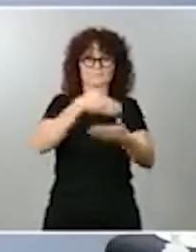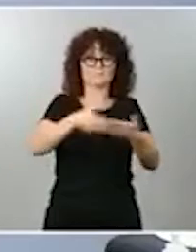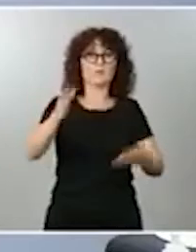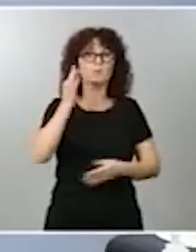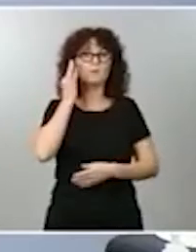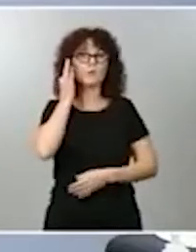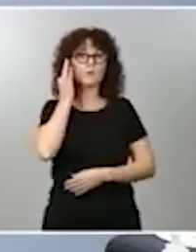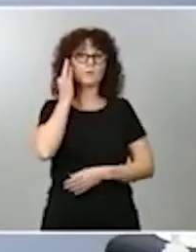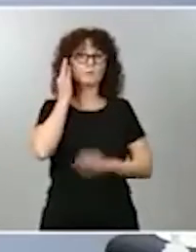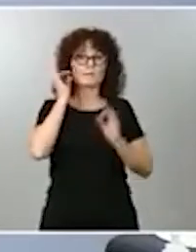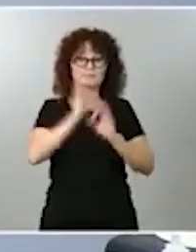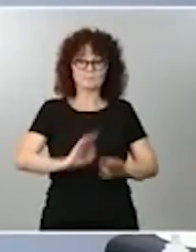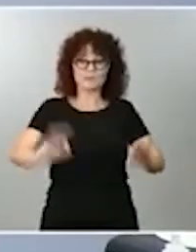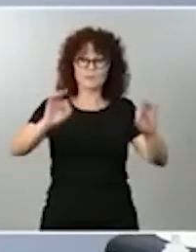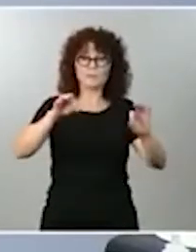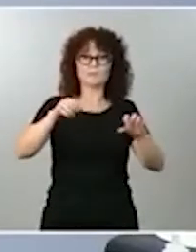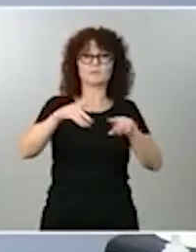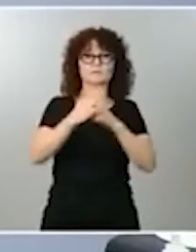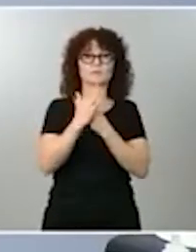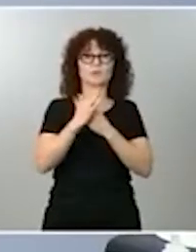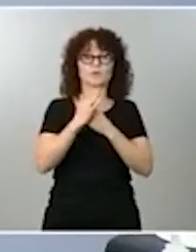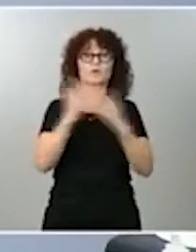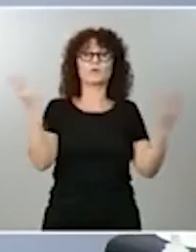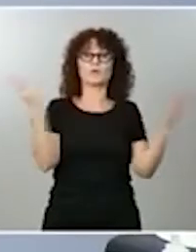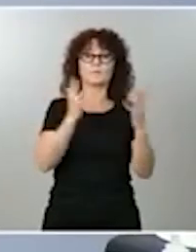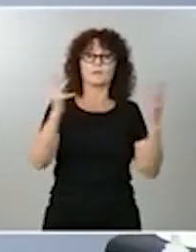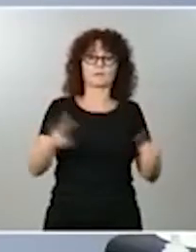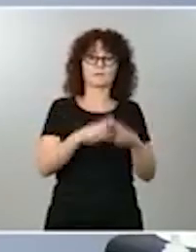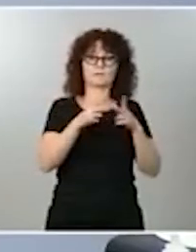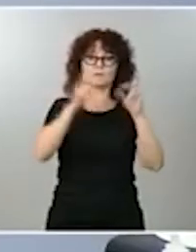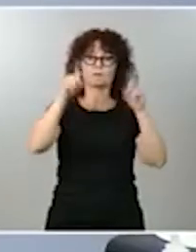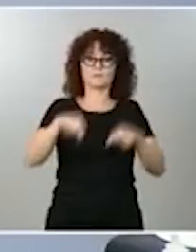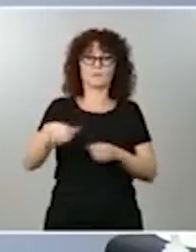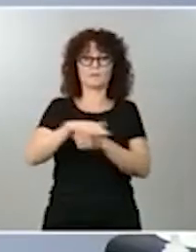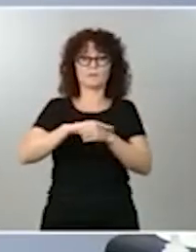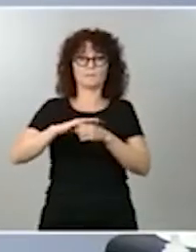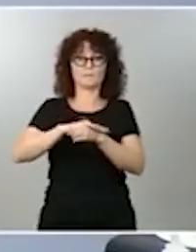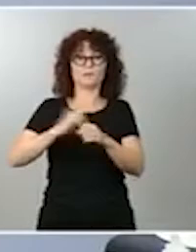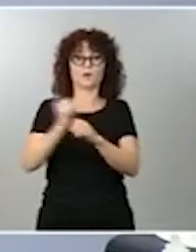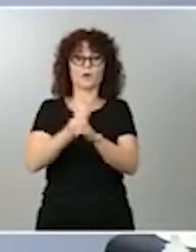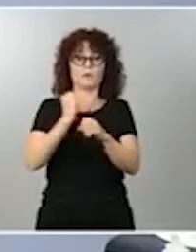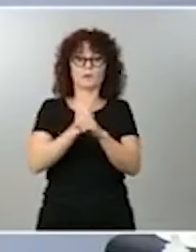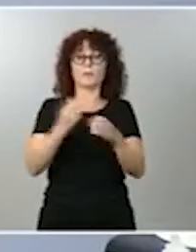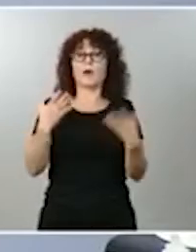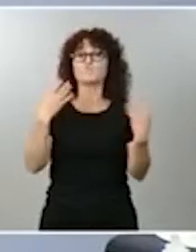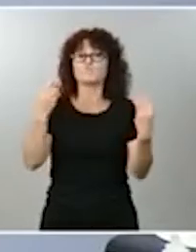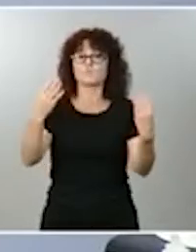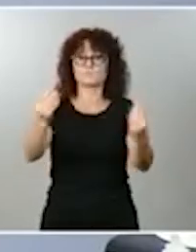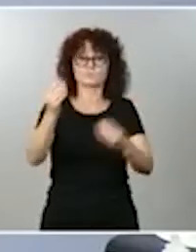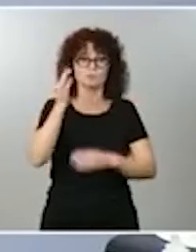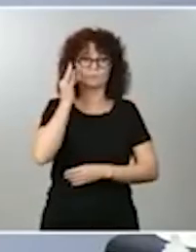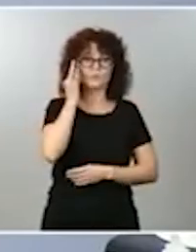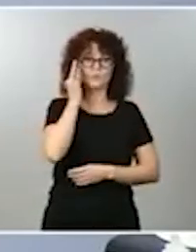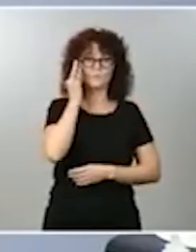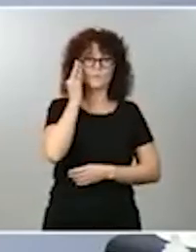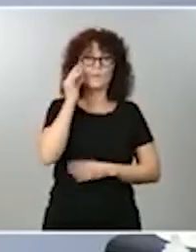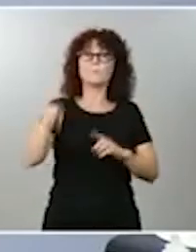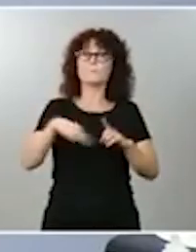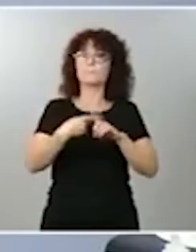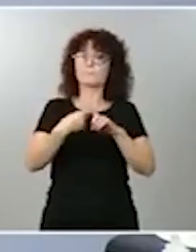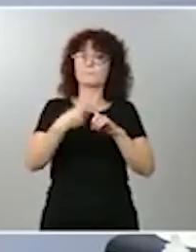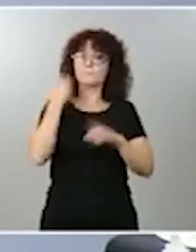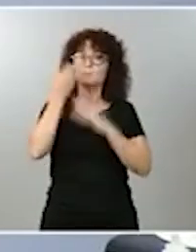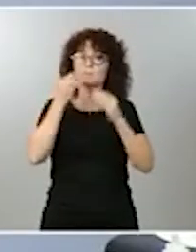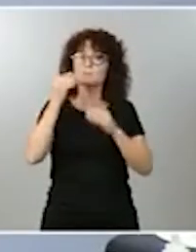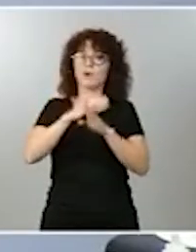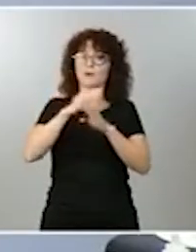emergencia social y también de emergencia en el ámbito laboral para muchas mujeres, sino que además creo que a nivel europeo